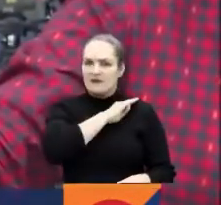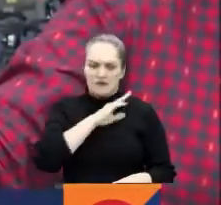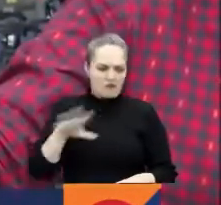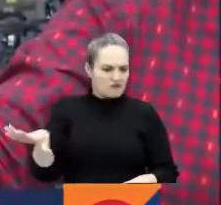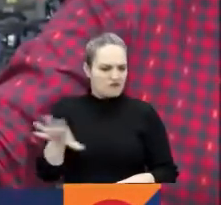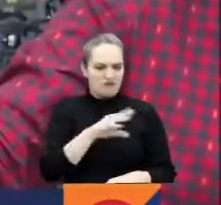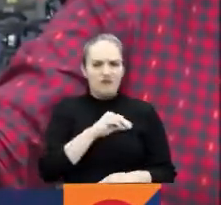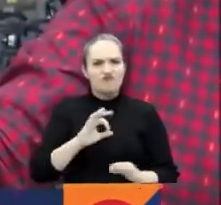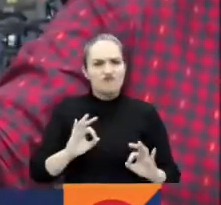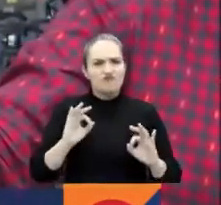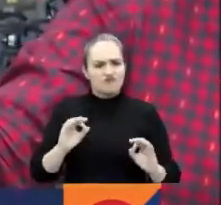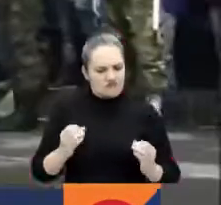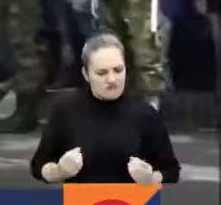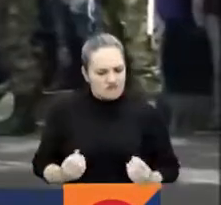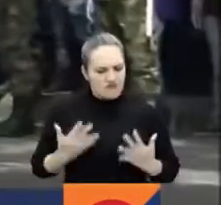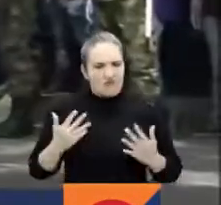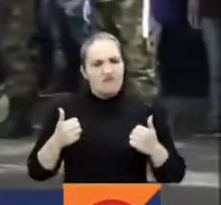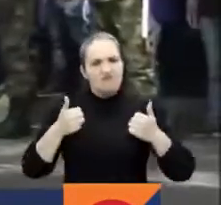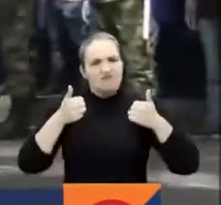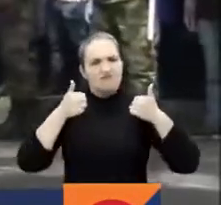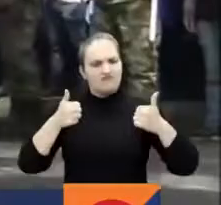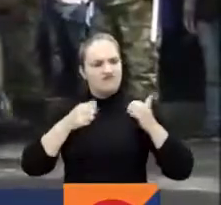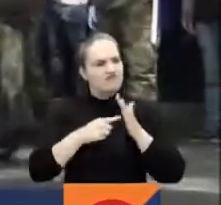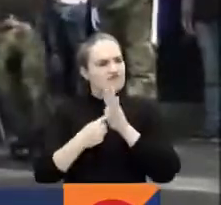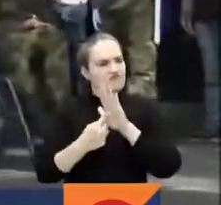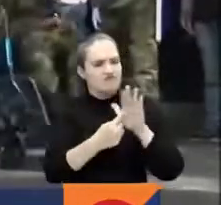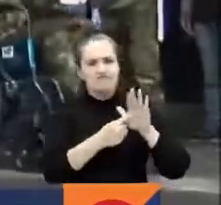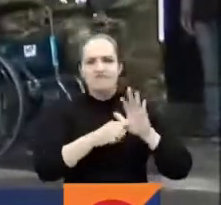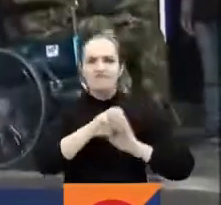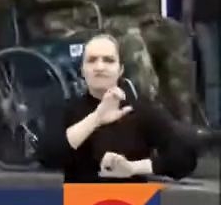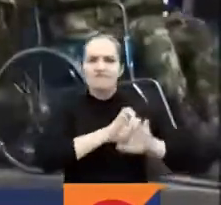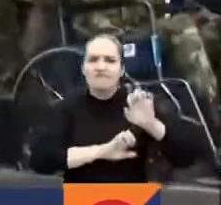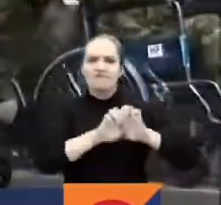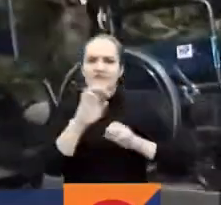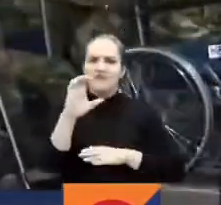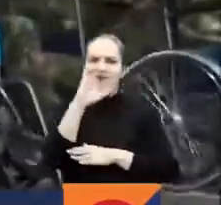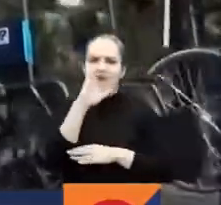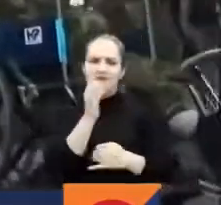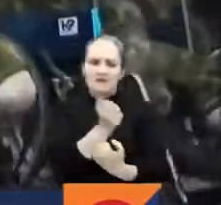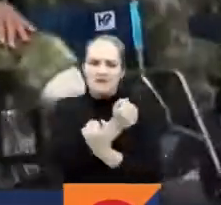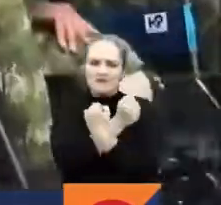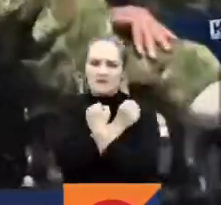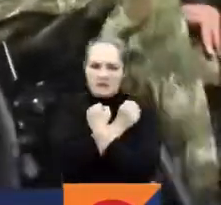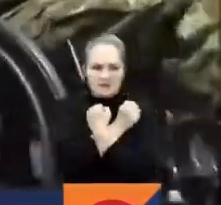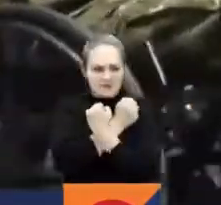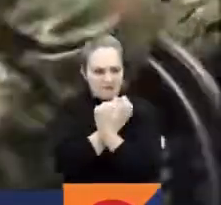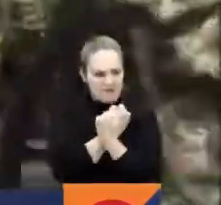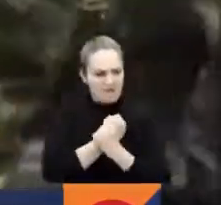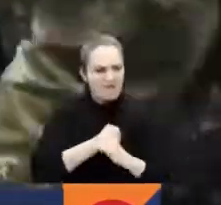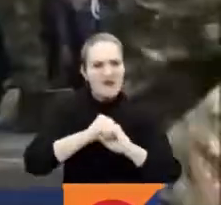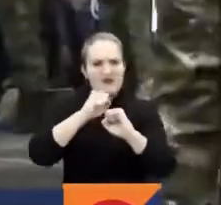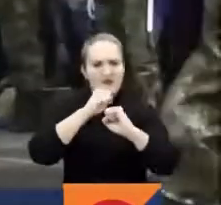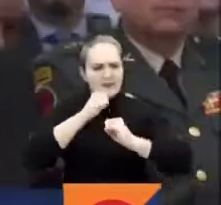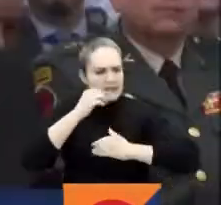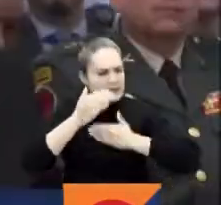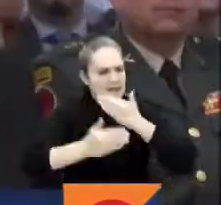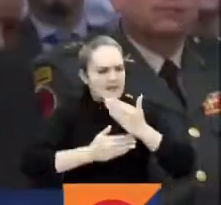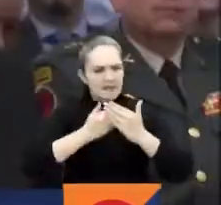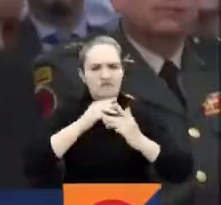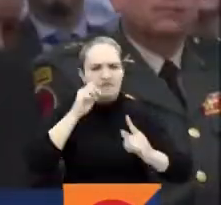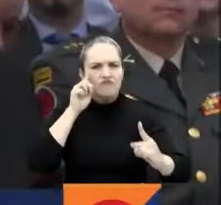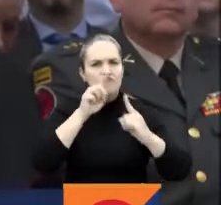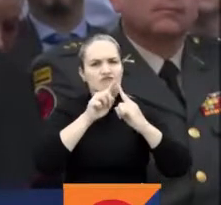y dispuestos para seguir defendiendo al pueblo colombiano con todo el amor y todo el sacrificio que nos imponen.